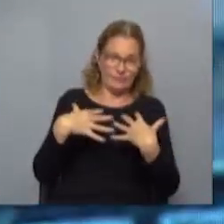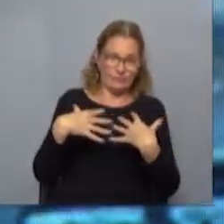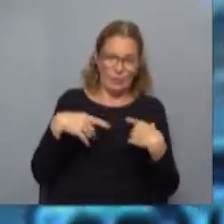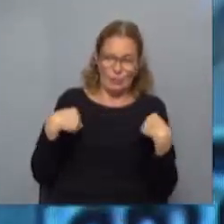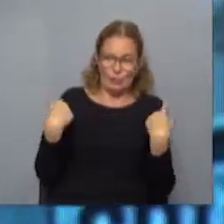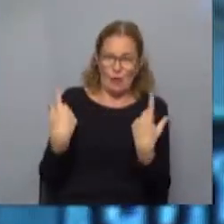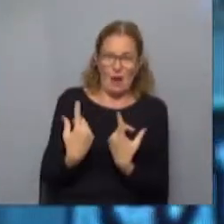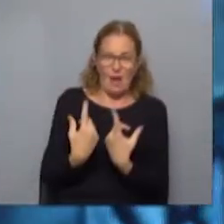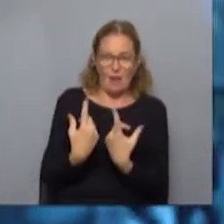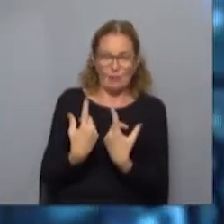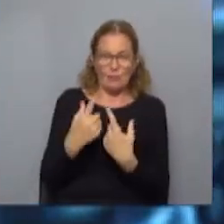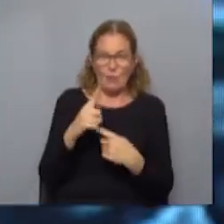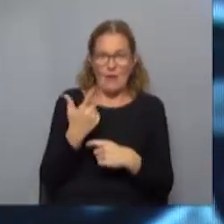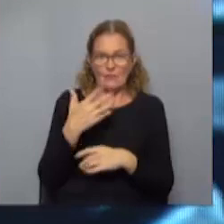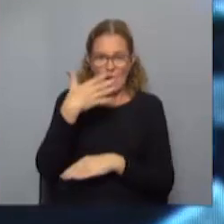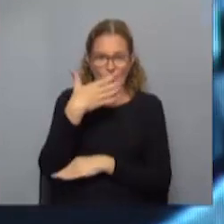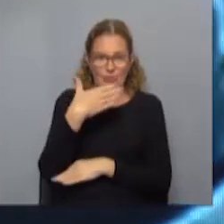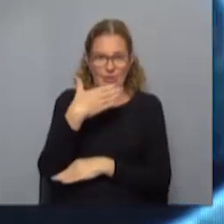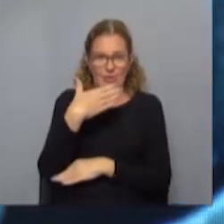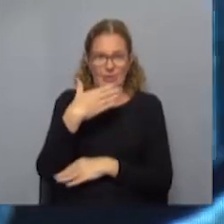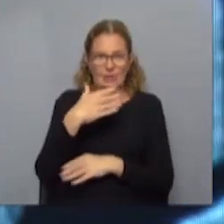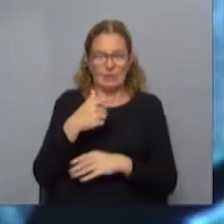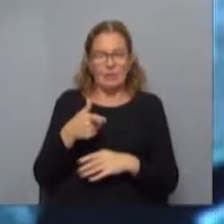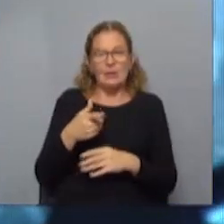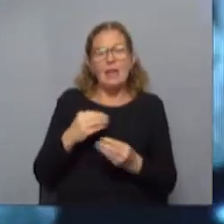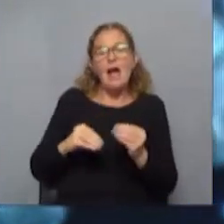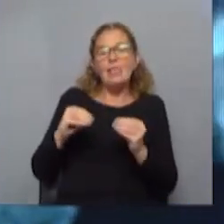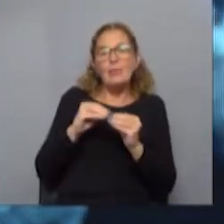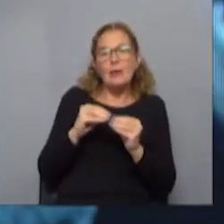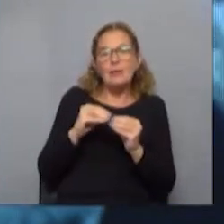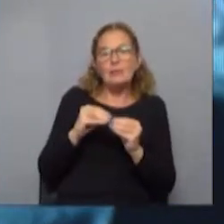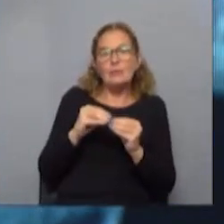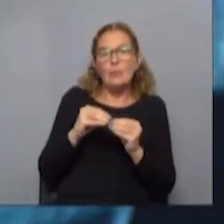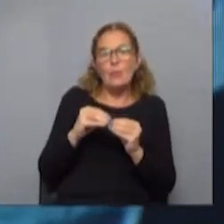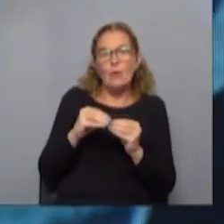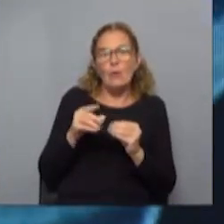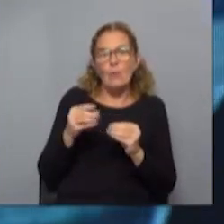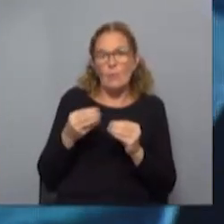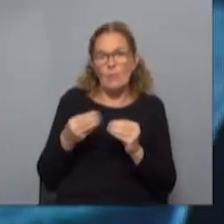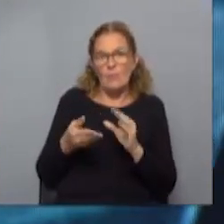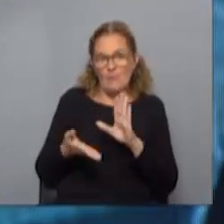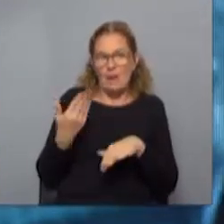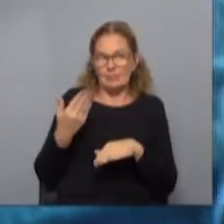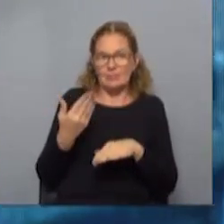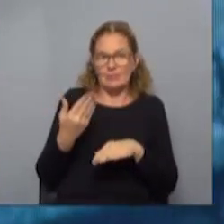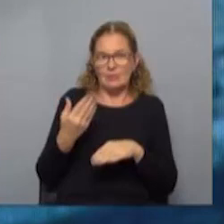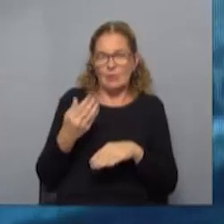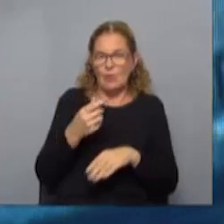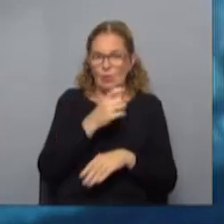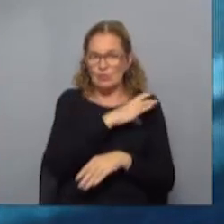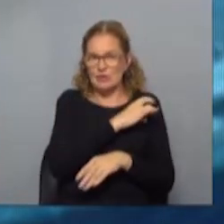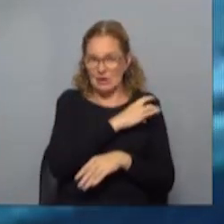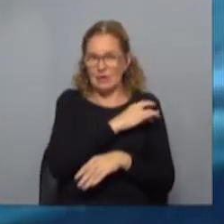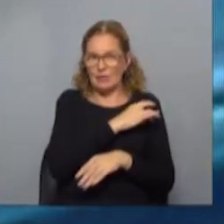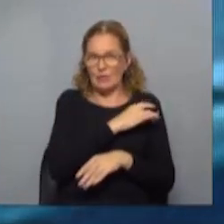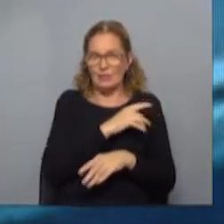todos lados, no había capacidad hotelera disponible y además hubo un alto consumo, porque los chilenos son de un alto consumo,